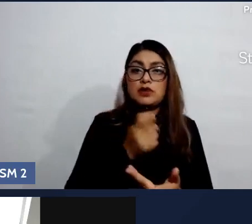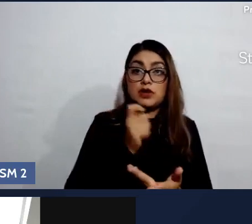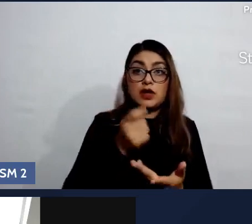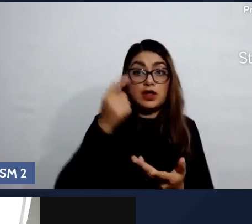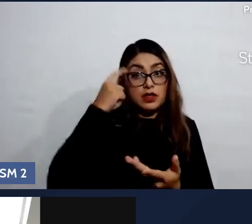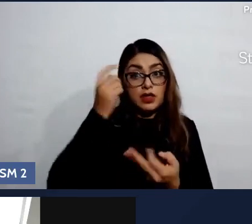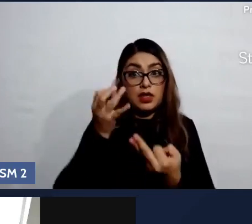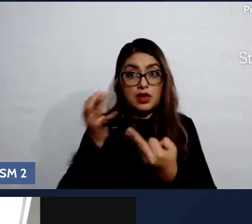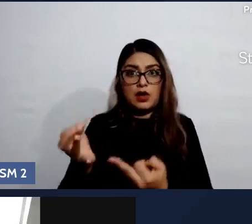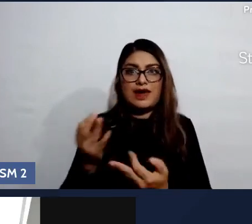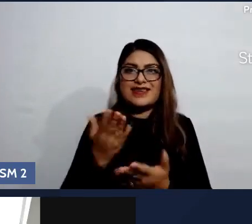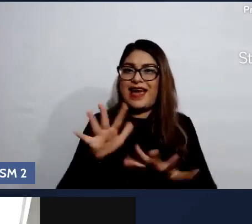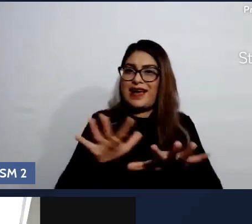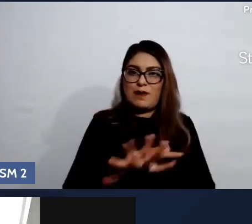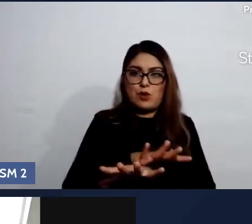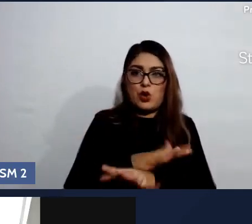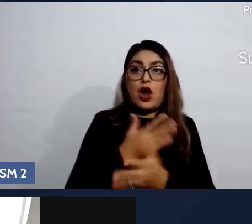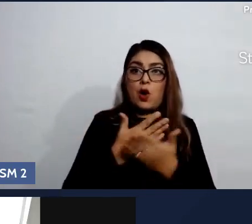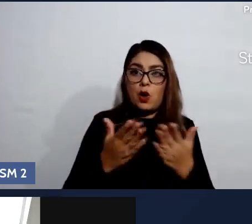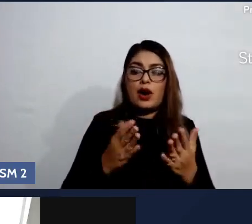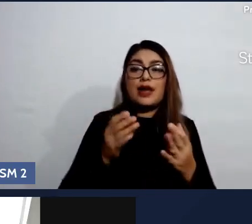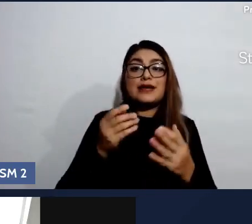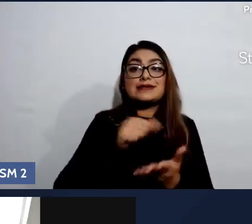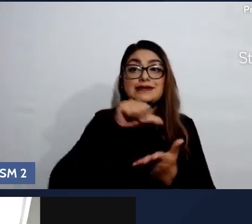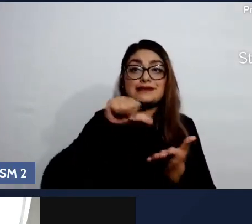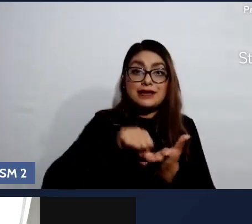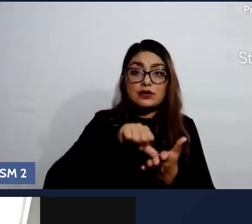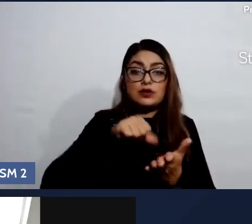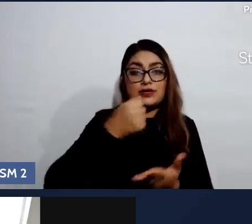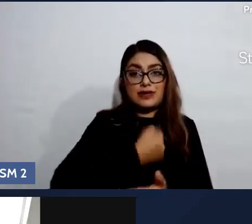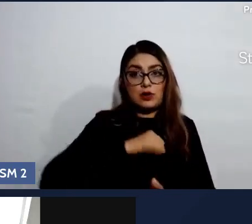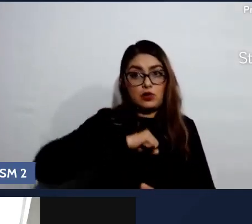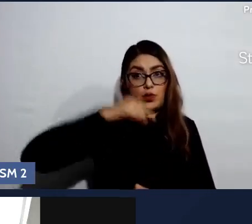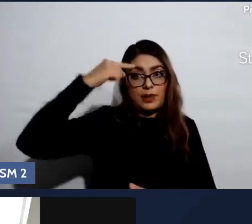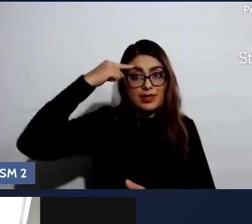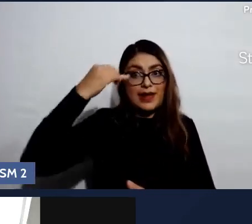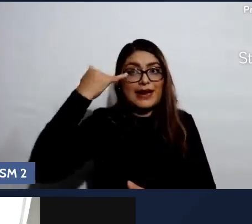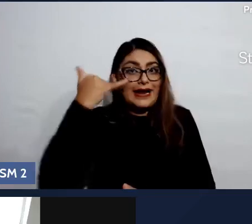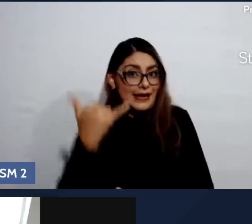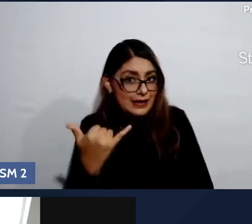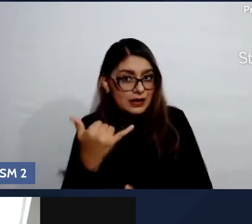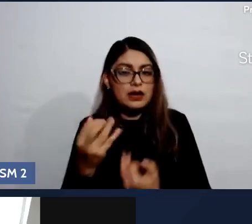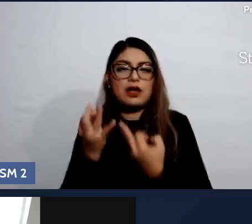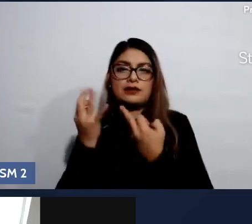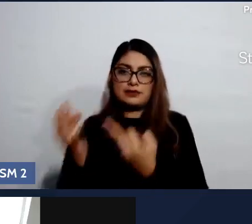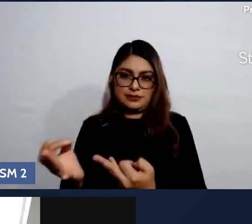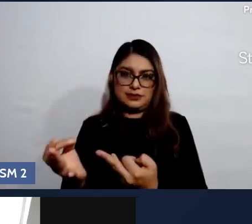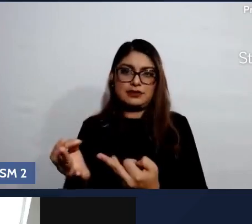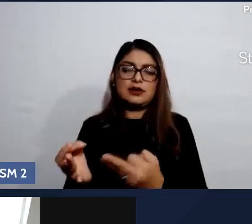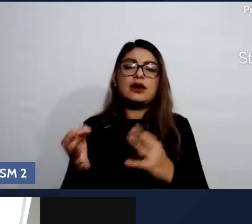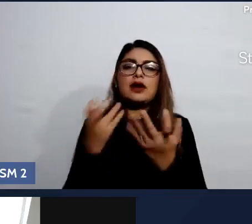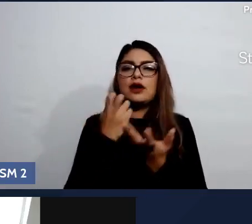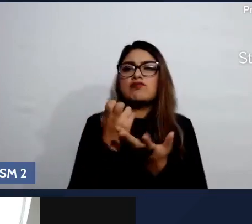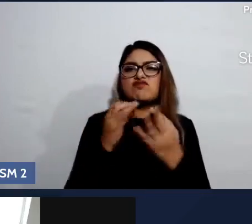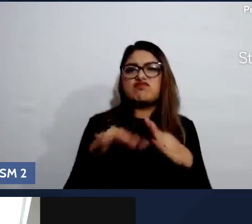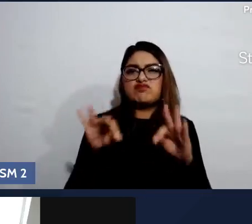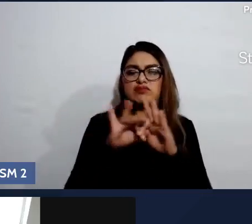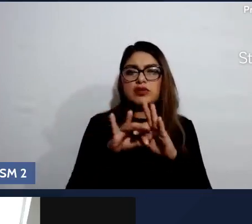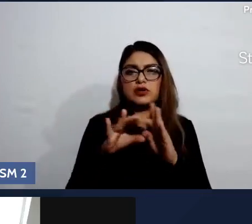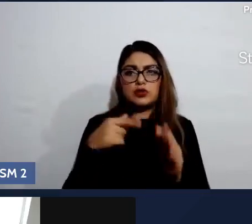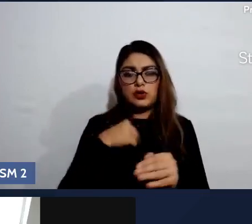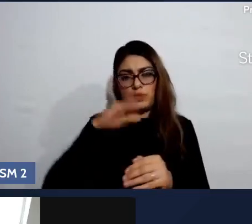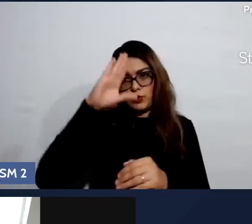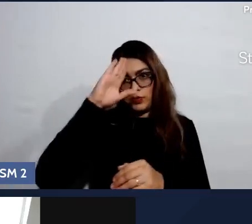que ya lo trabajábamos antes también, porque van de la mano, es imposible trabajar solamente el no consuma, si